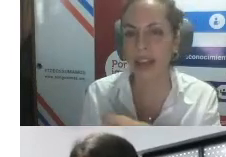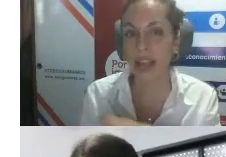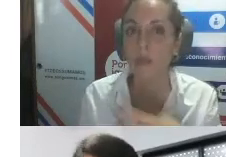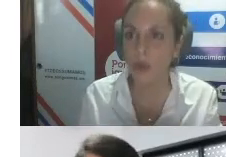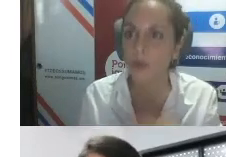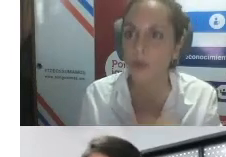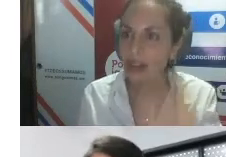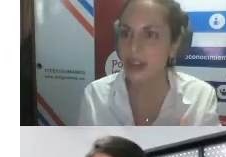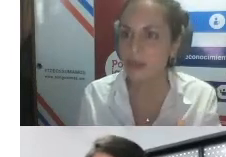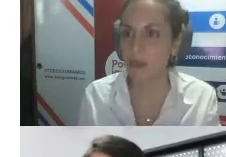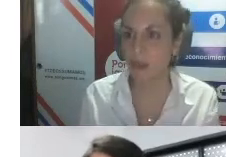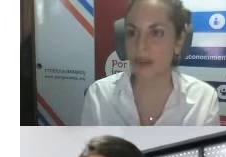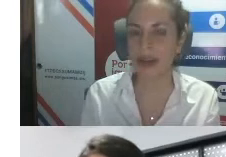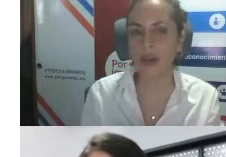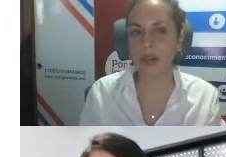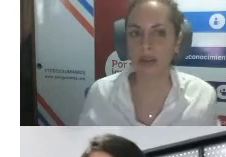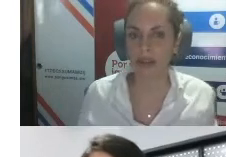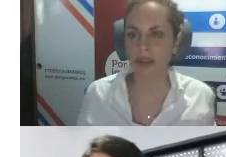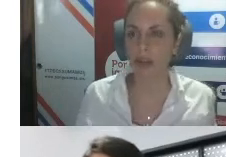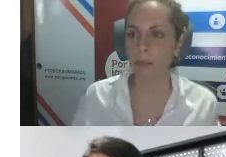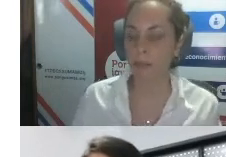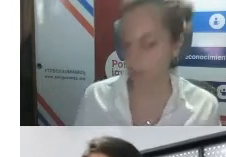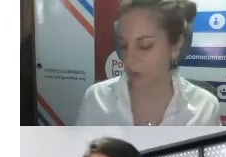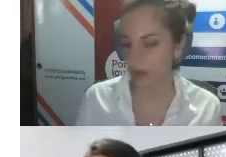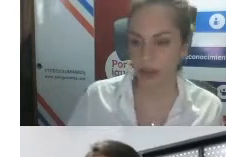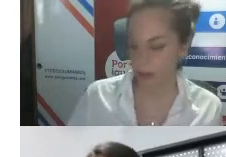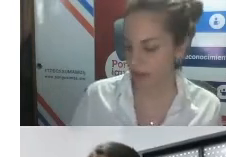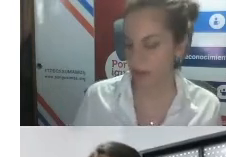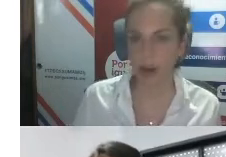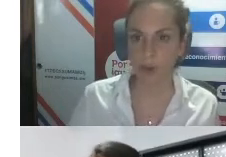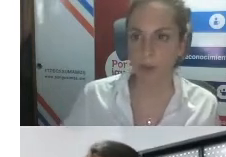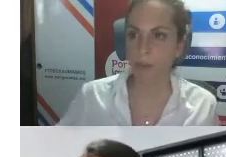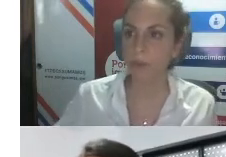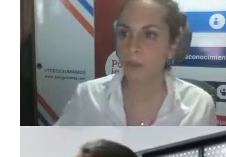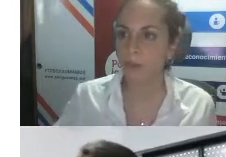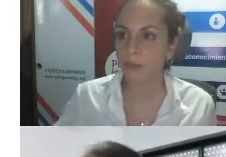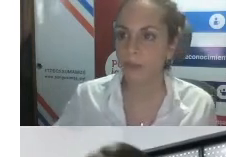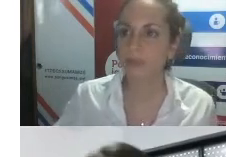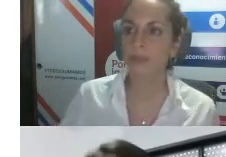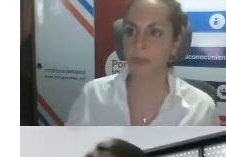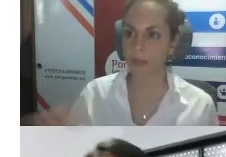es muy útil cuando uno trabaja con RBC también Bien